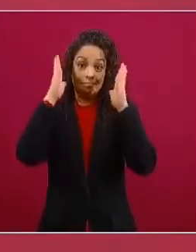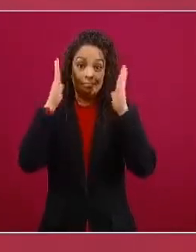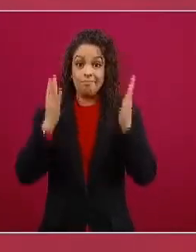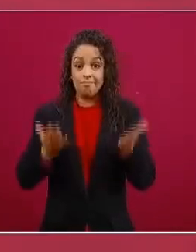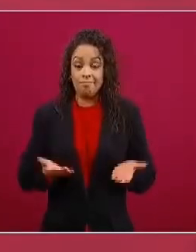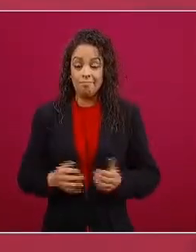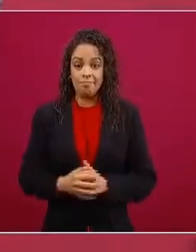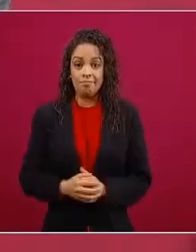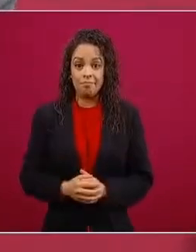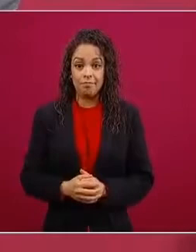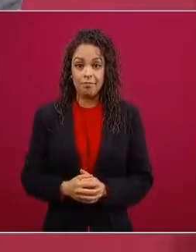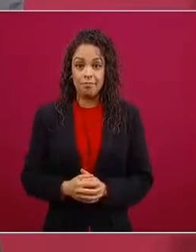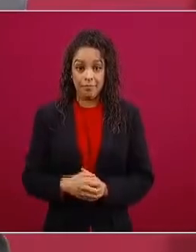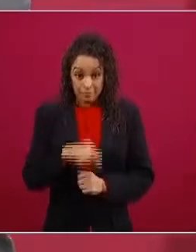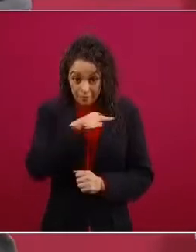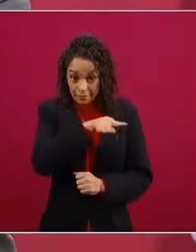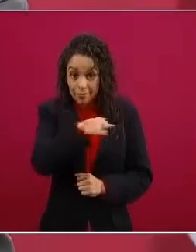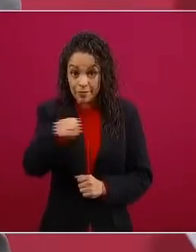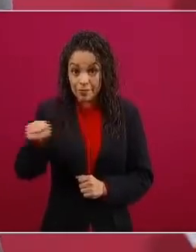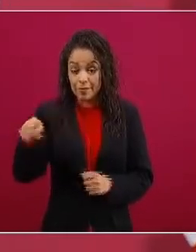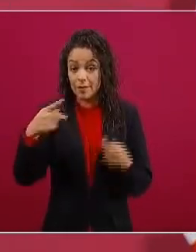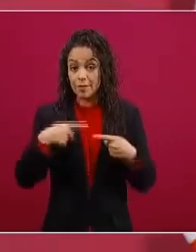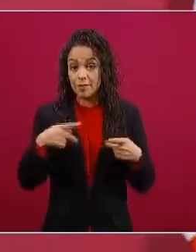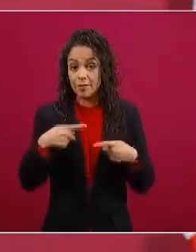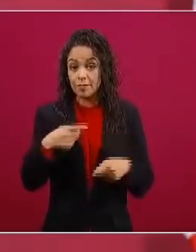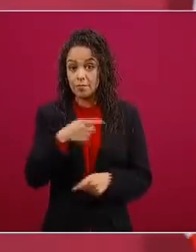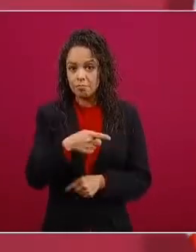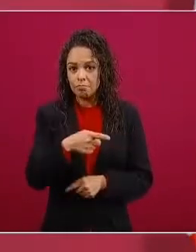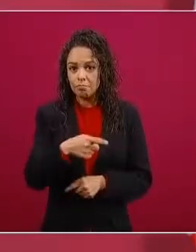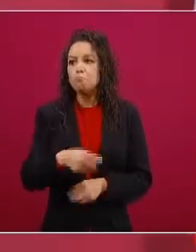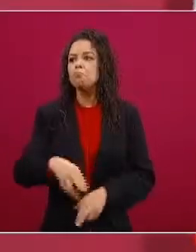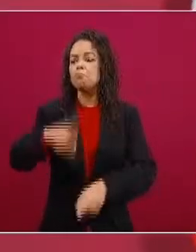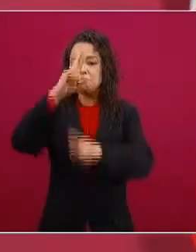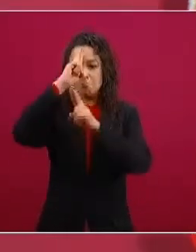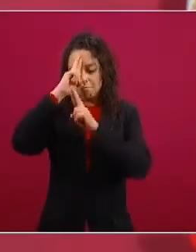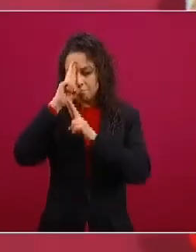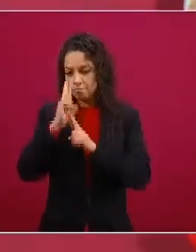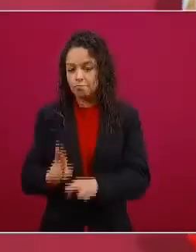pues ellos están respetando las medidas